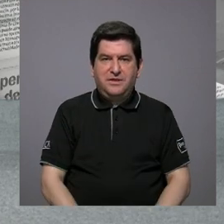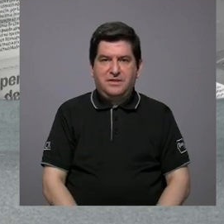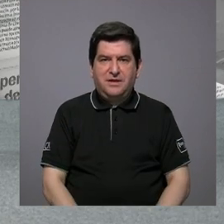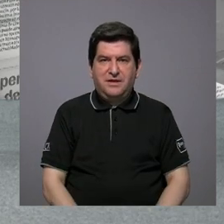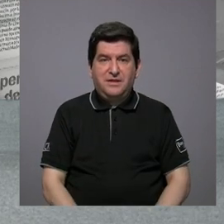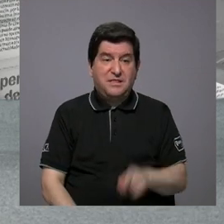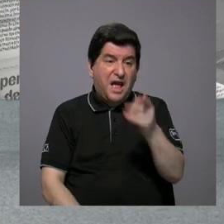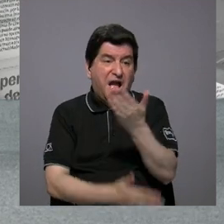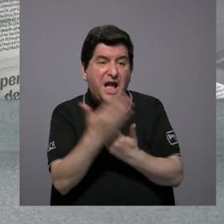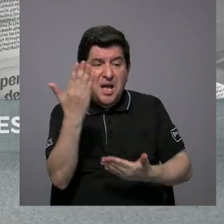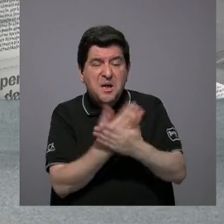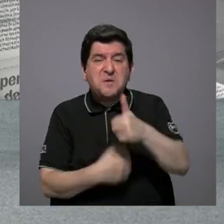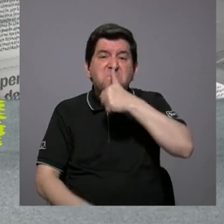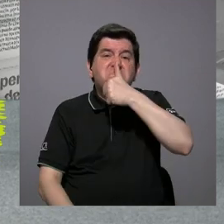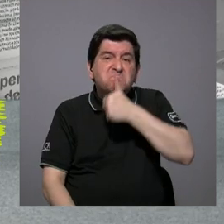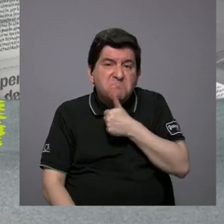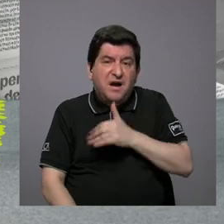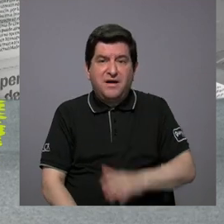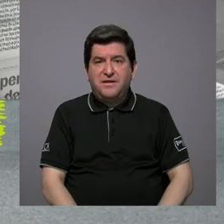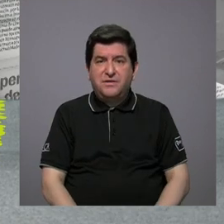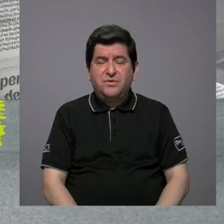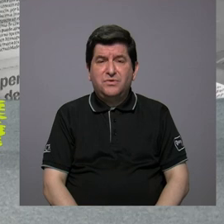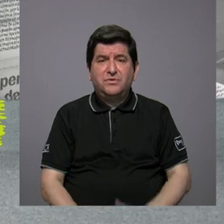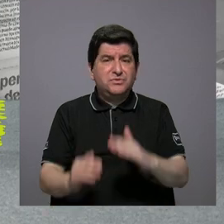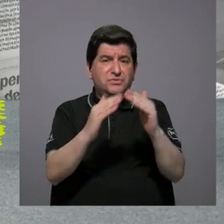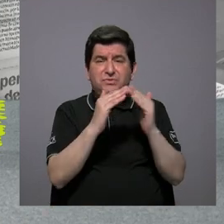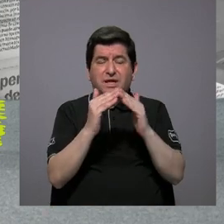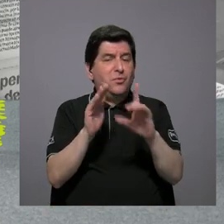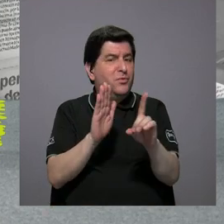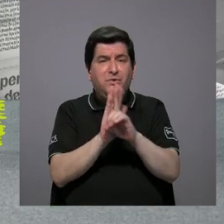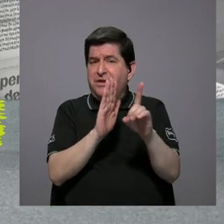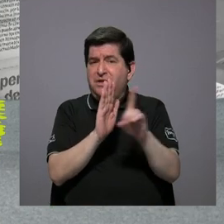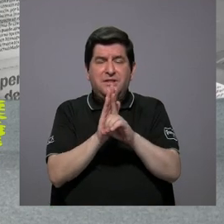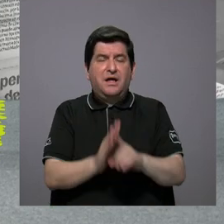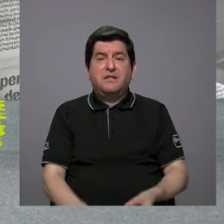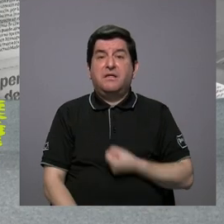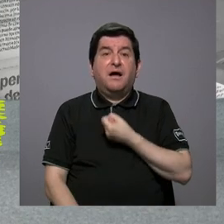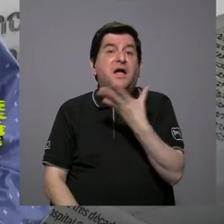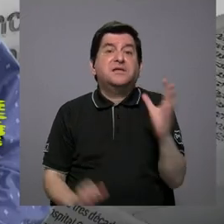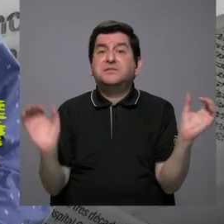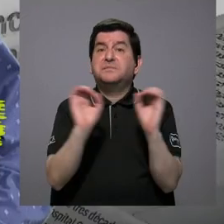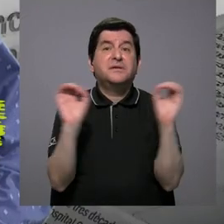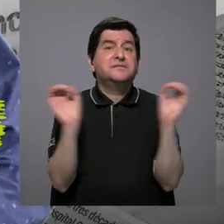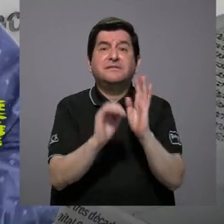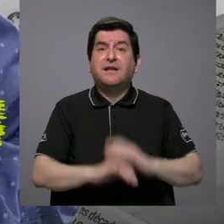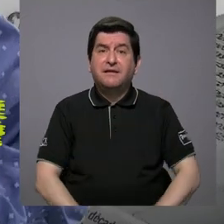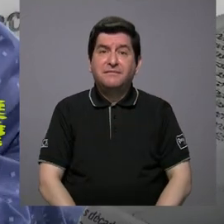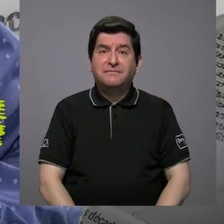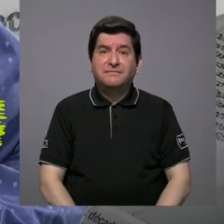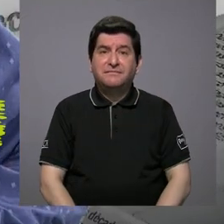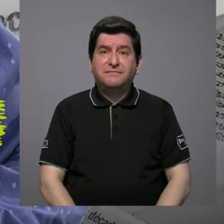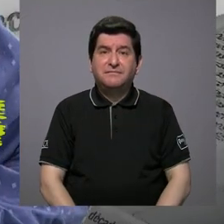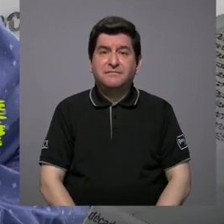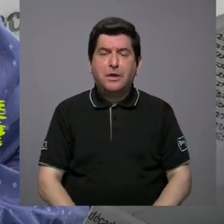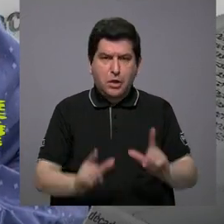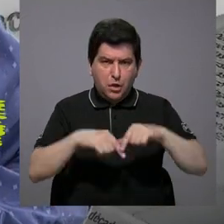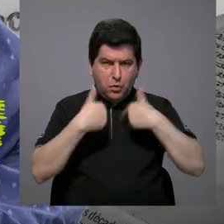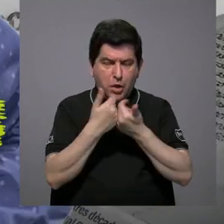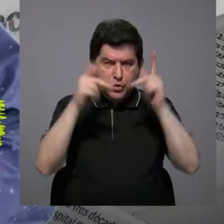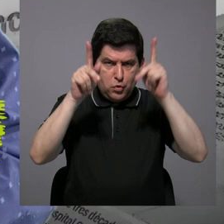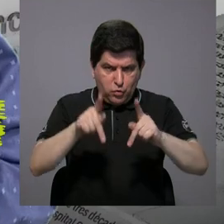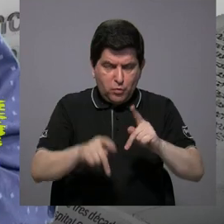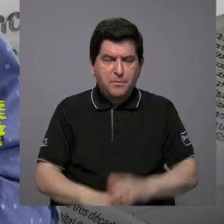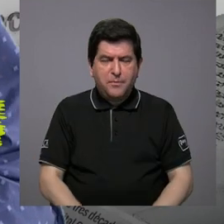estar eso en manos privadas, las comunidades ya no tienen ni derecho a manifestarse. Cuando lo hicieron un grupo de